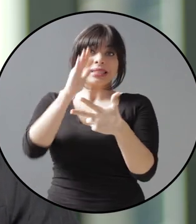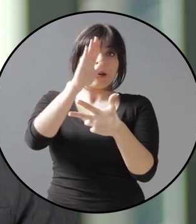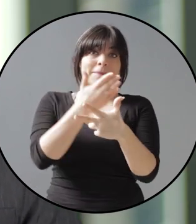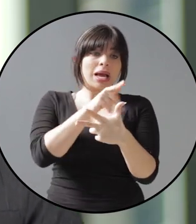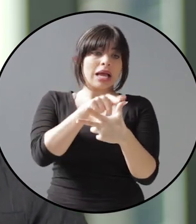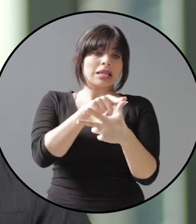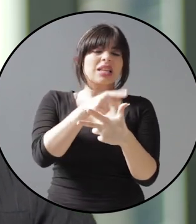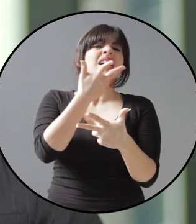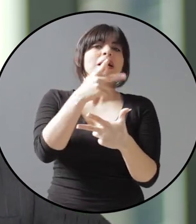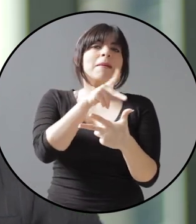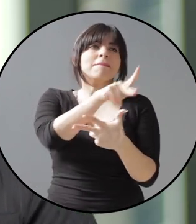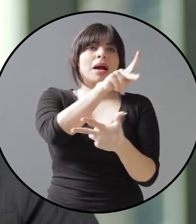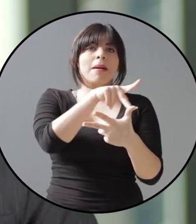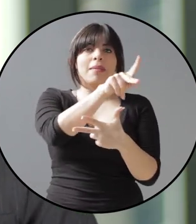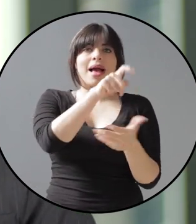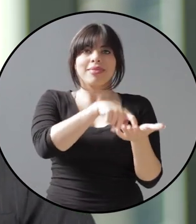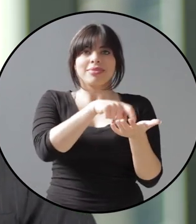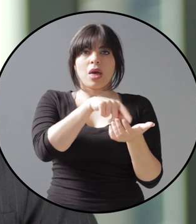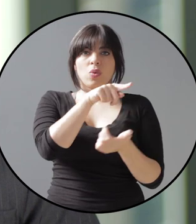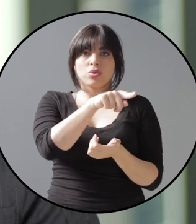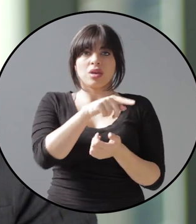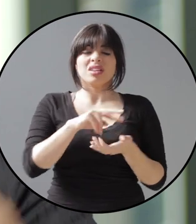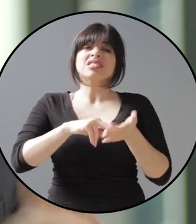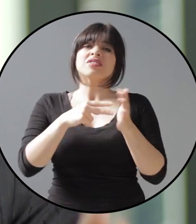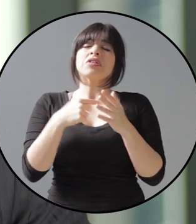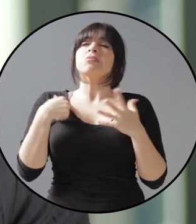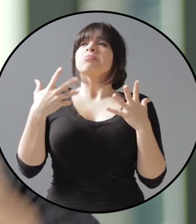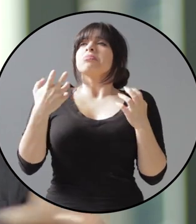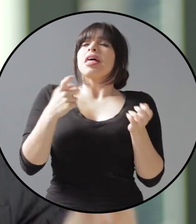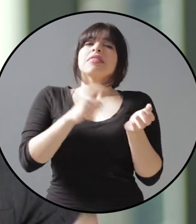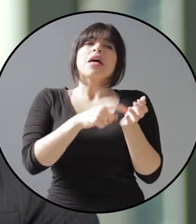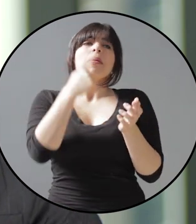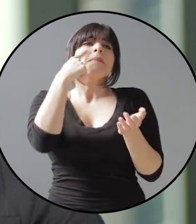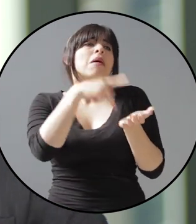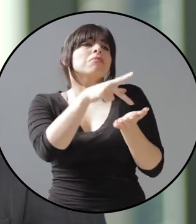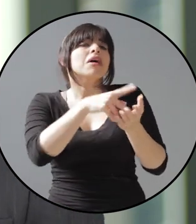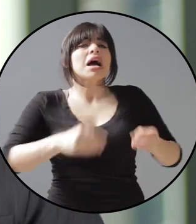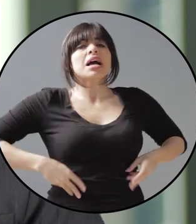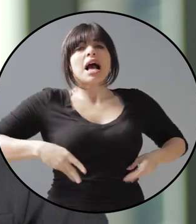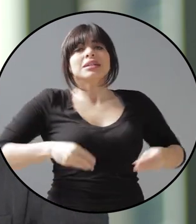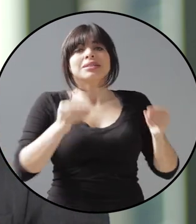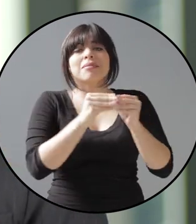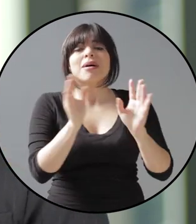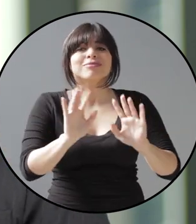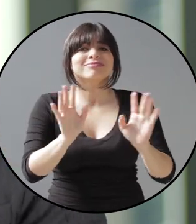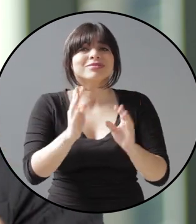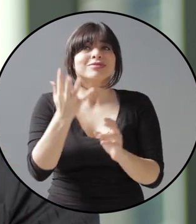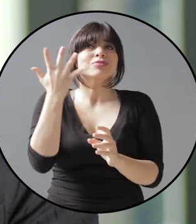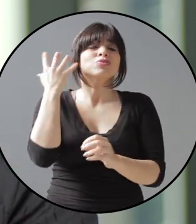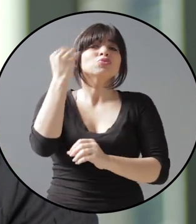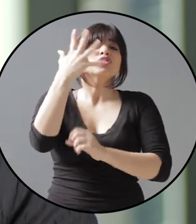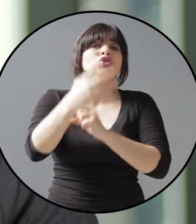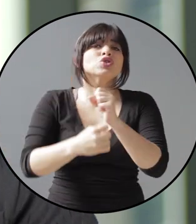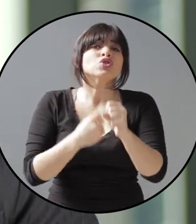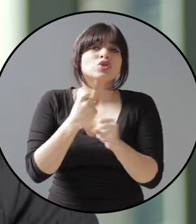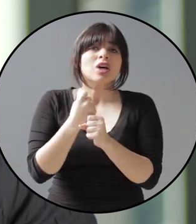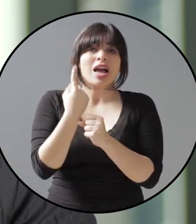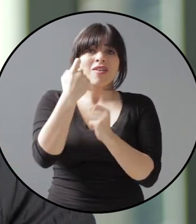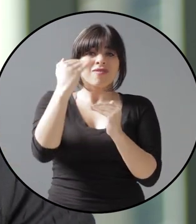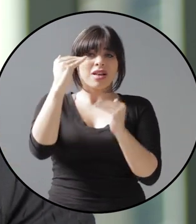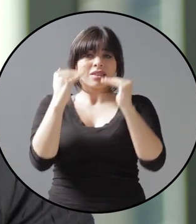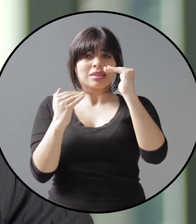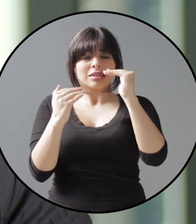tercera parte se baja al pago de deuda. Y no es que simplemente queramos endeudarnos para gastar más. Desde hace muchos años,